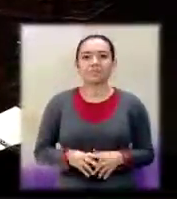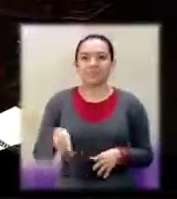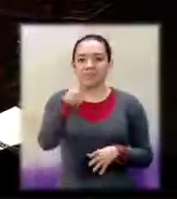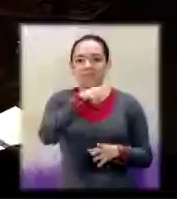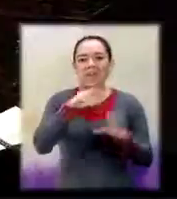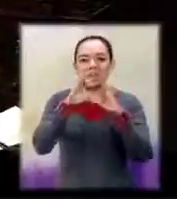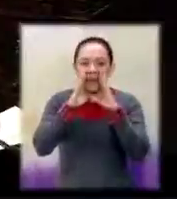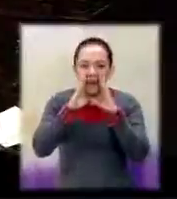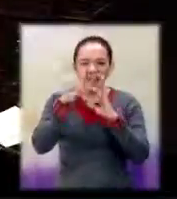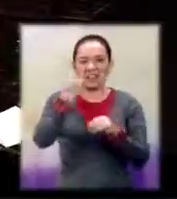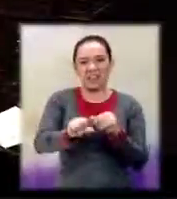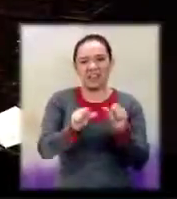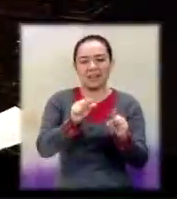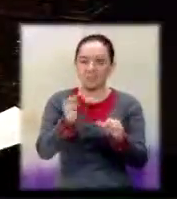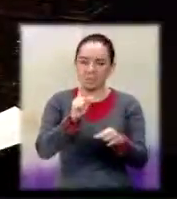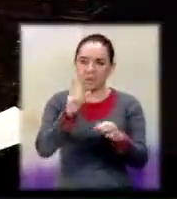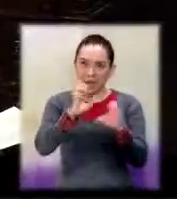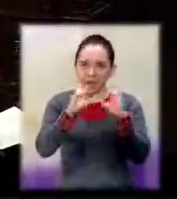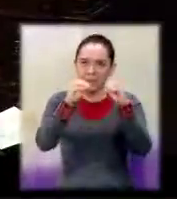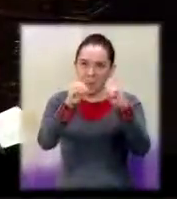Ese es parte de un principio de educación.